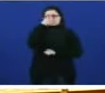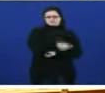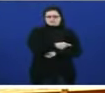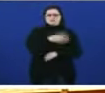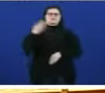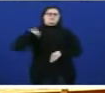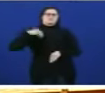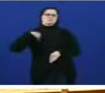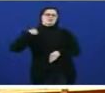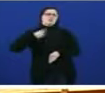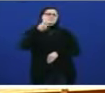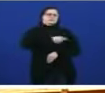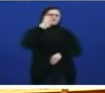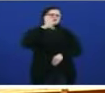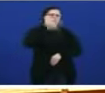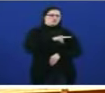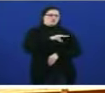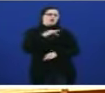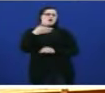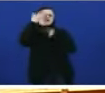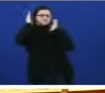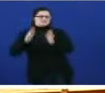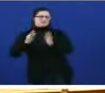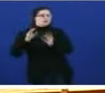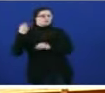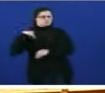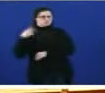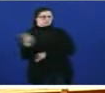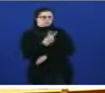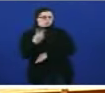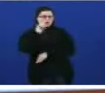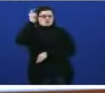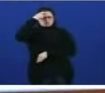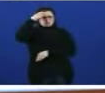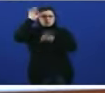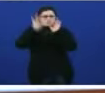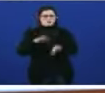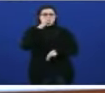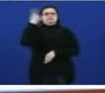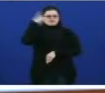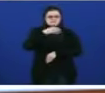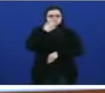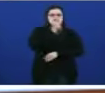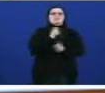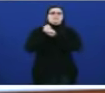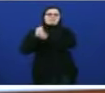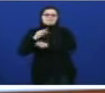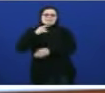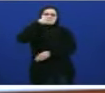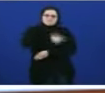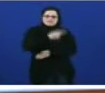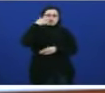prestación reconhecida que atendidos? Porque non, non é? Sabemos que hai moitos dependentes que teñen a prestación reconhecida, pero que ainda